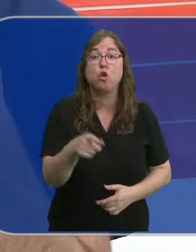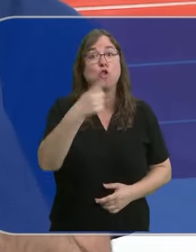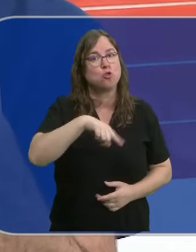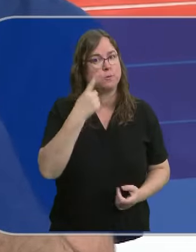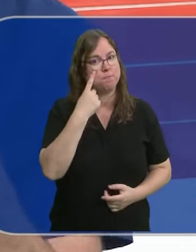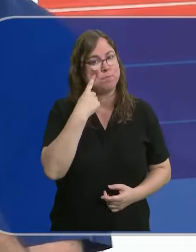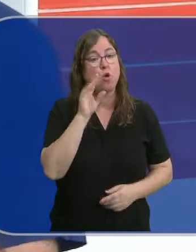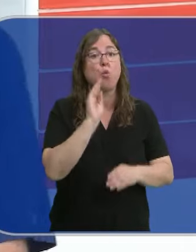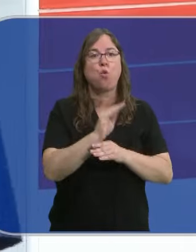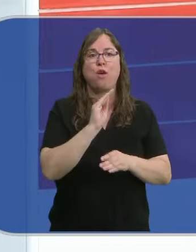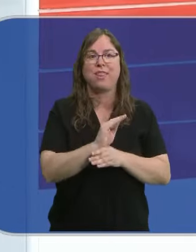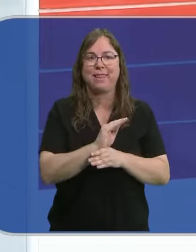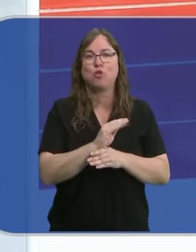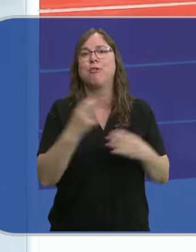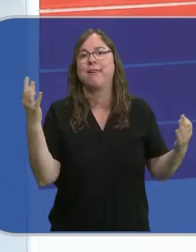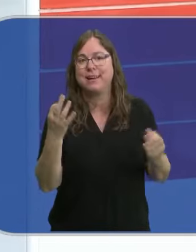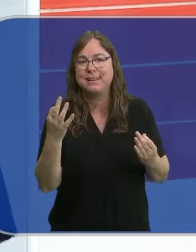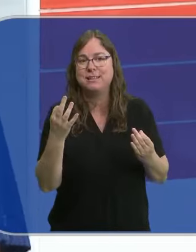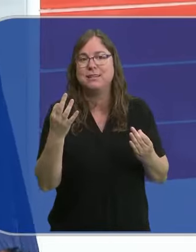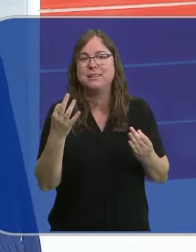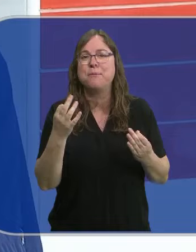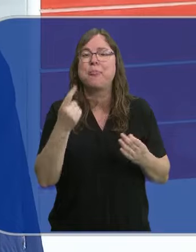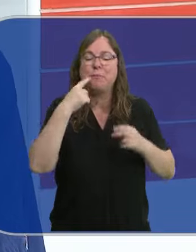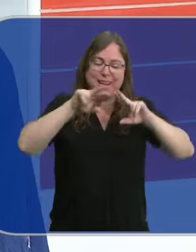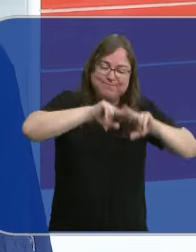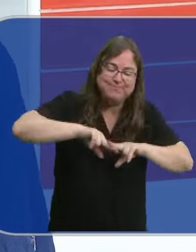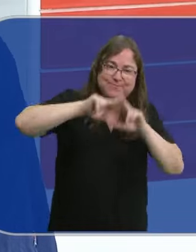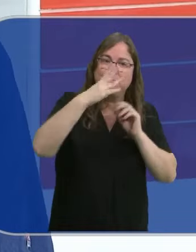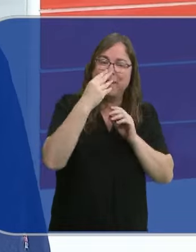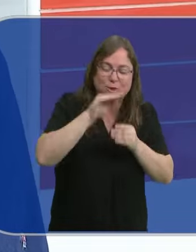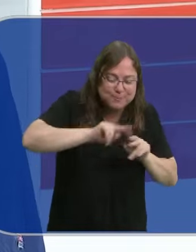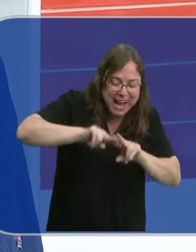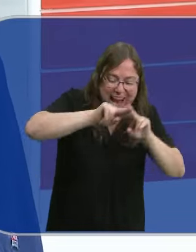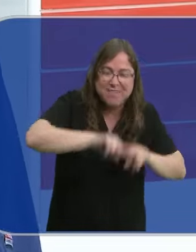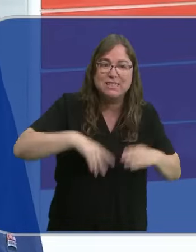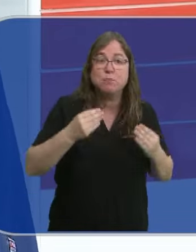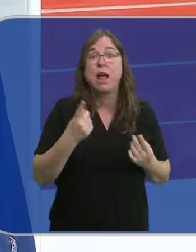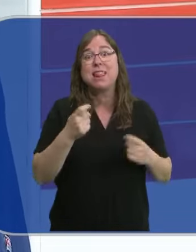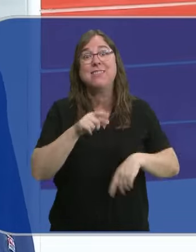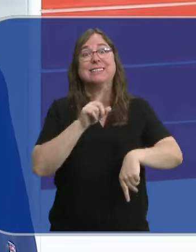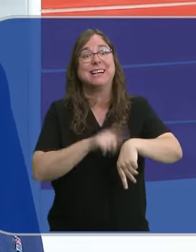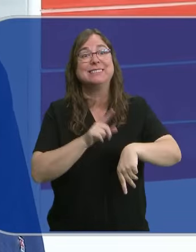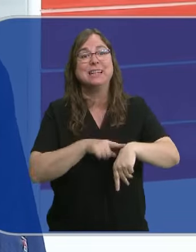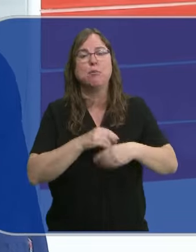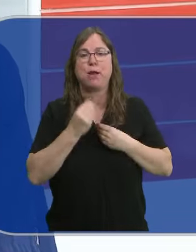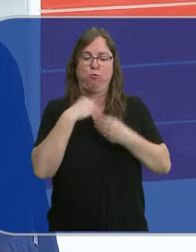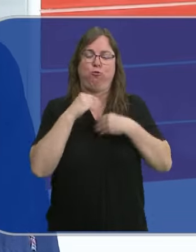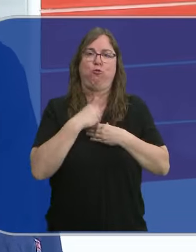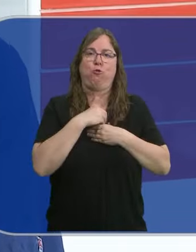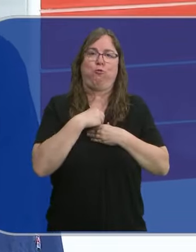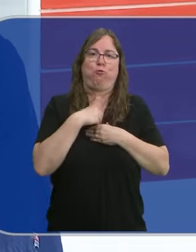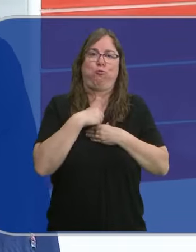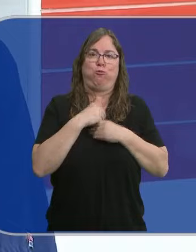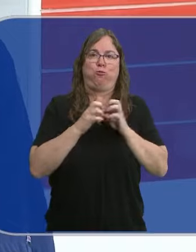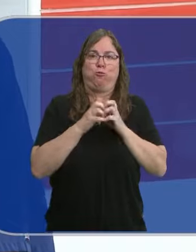poco de cuidado, eso sí, de revisar la mascota a la cierta, porque necesitan un tiempo realmente para inocular, sea